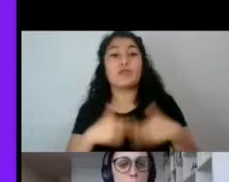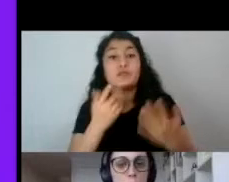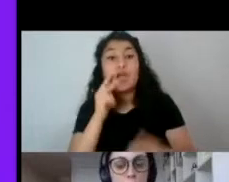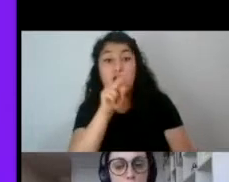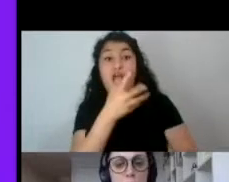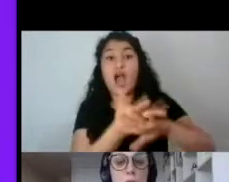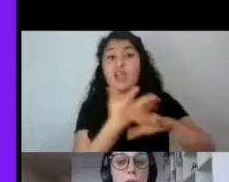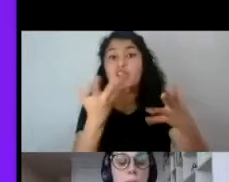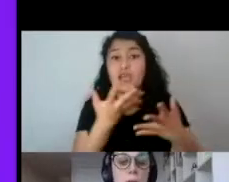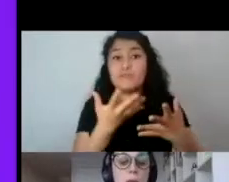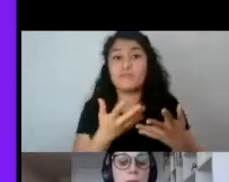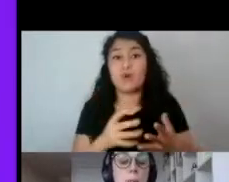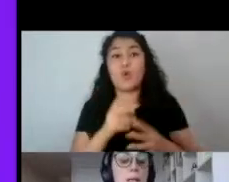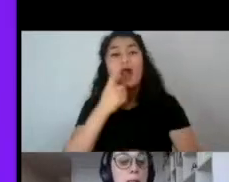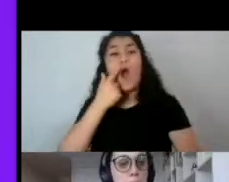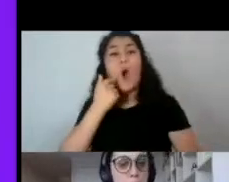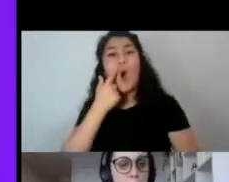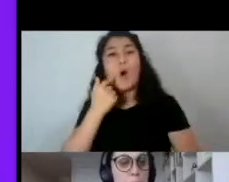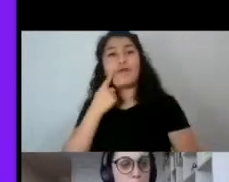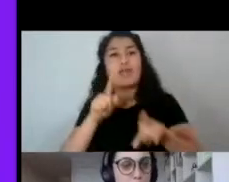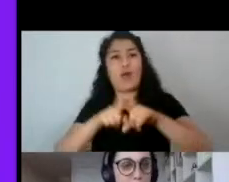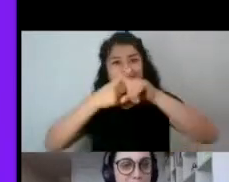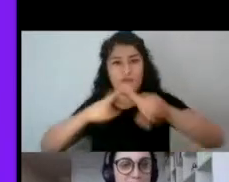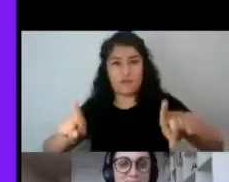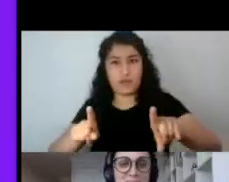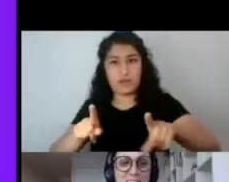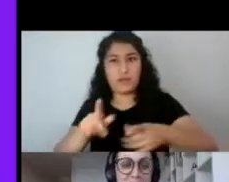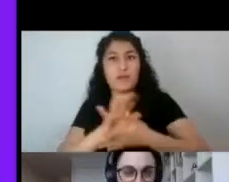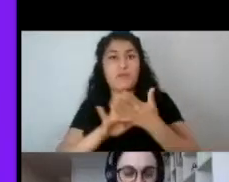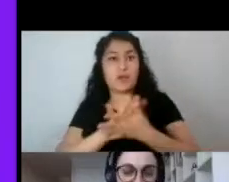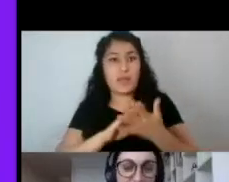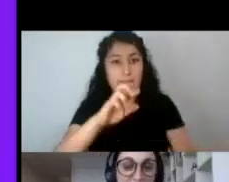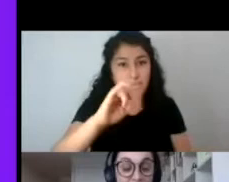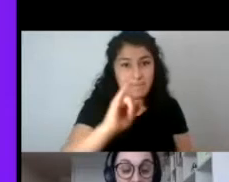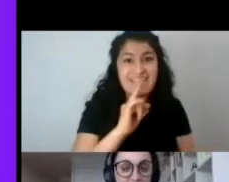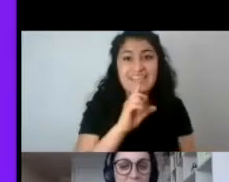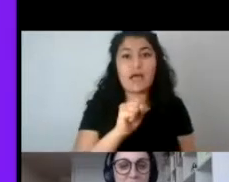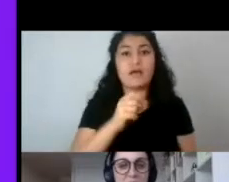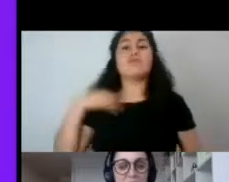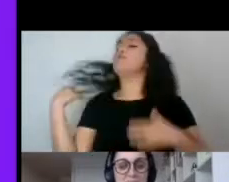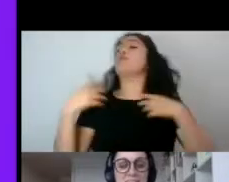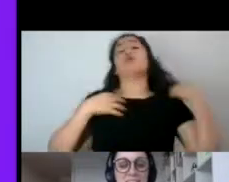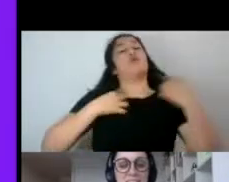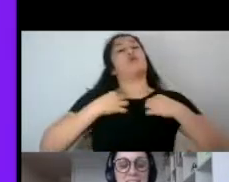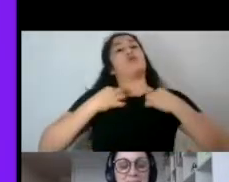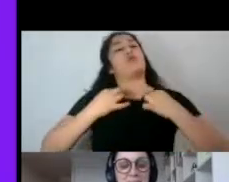construcción de una masculinidad marginal que es Pita, vestido de blanco, ¿no?